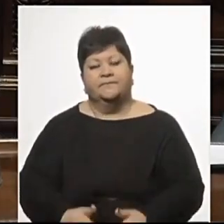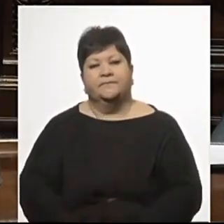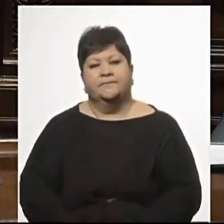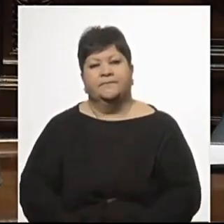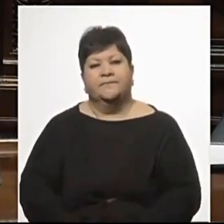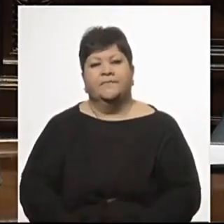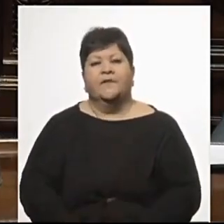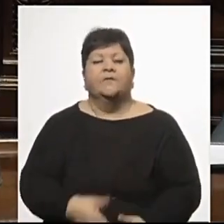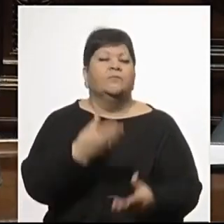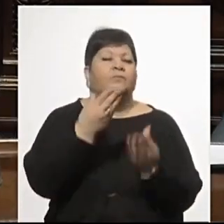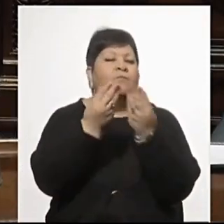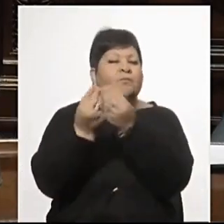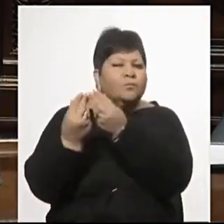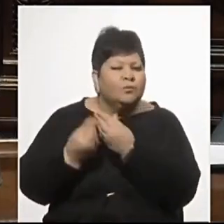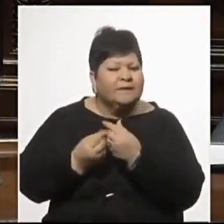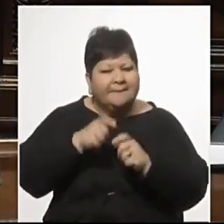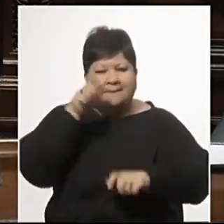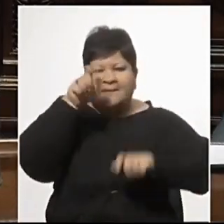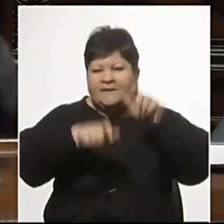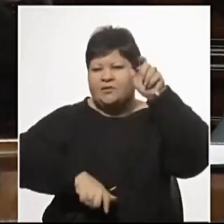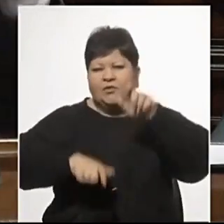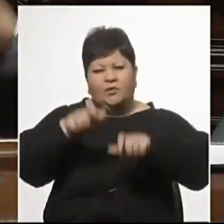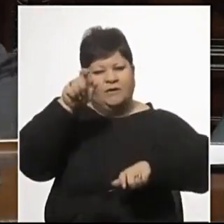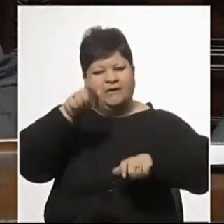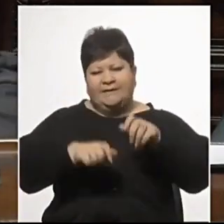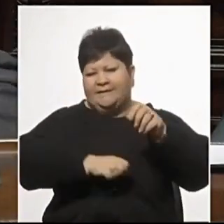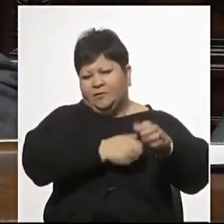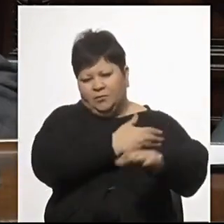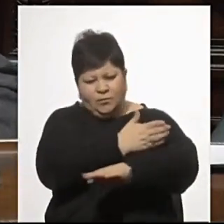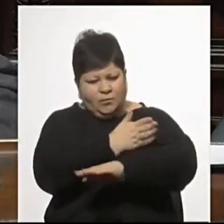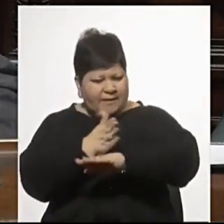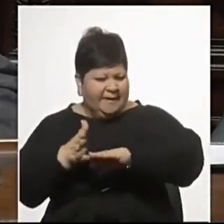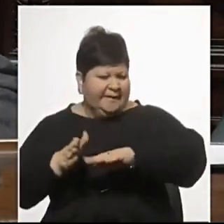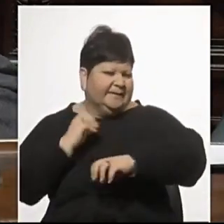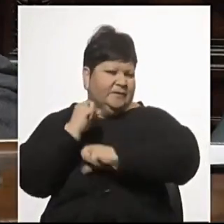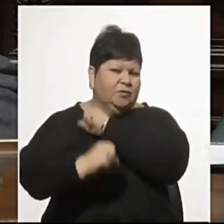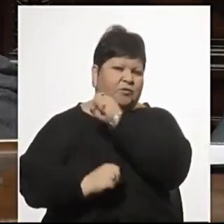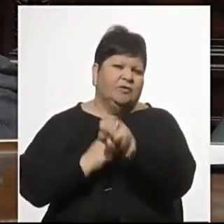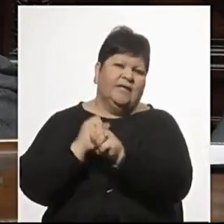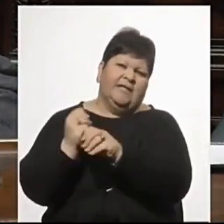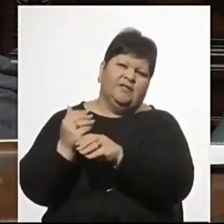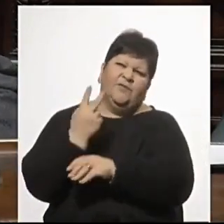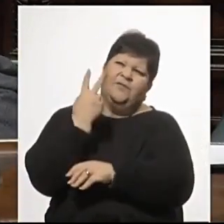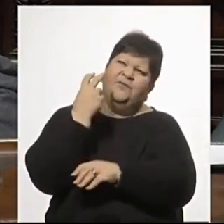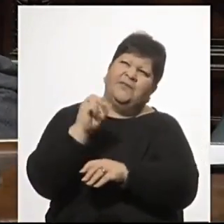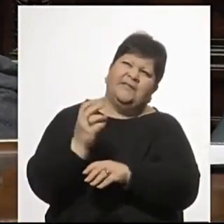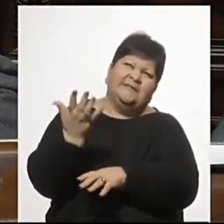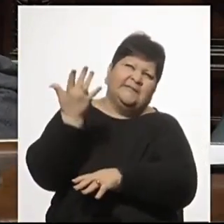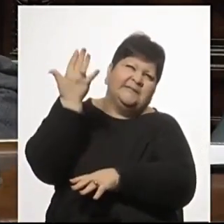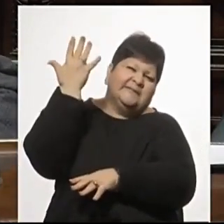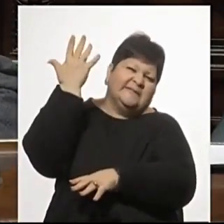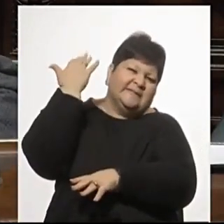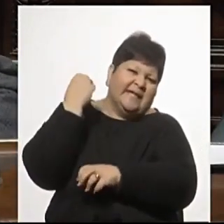mucha gente nos ha dado el apoyo estos años veinte y pico de años